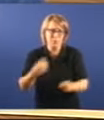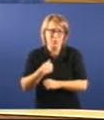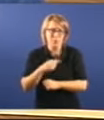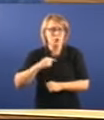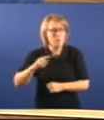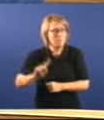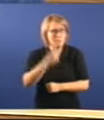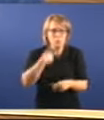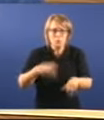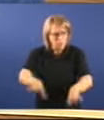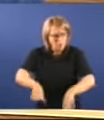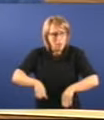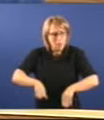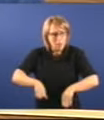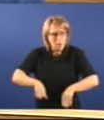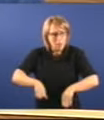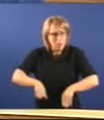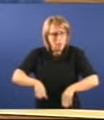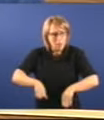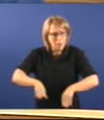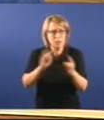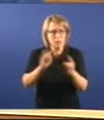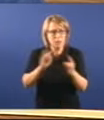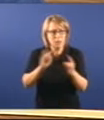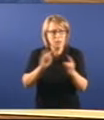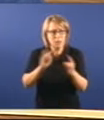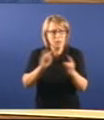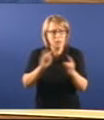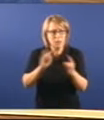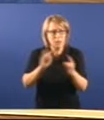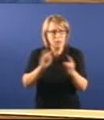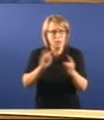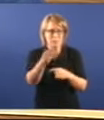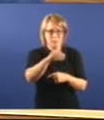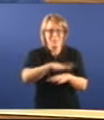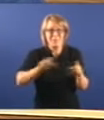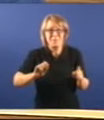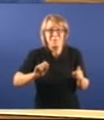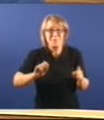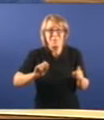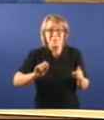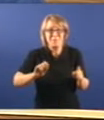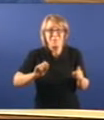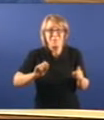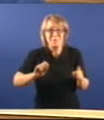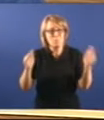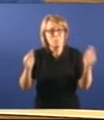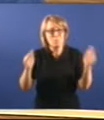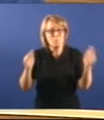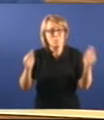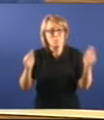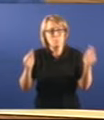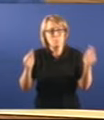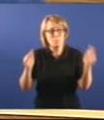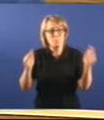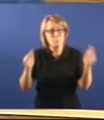acepto a política forestal. Pero permítame unha cuestión, señoría. A primeira lei de Montes que se aproba en 32 anos de